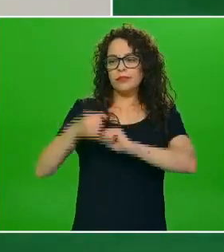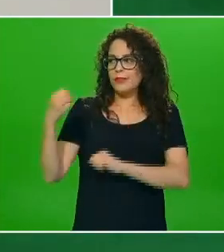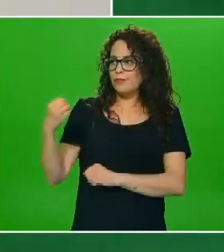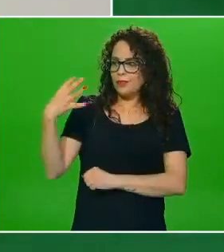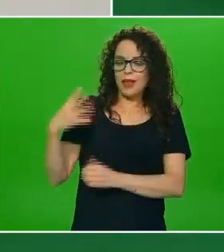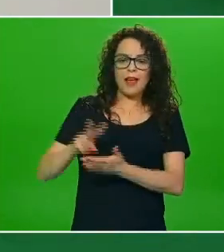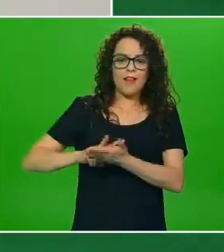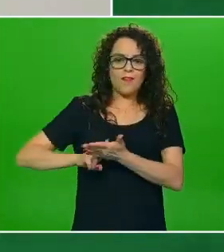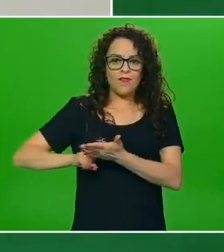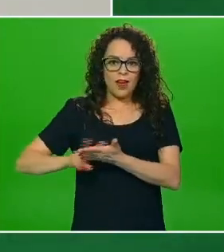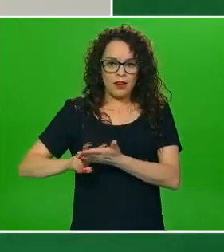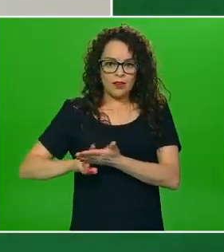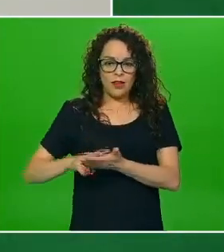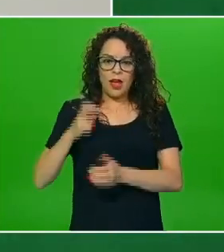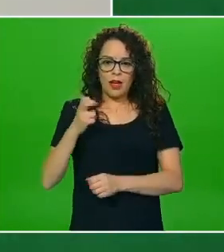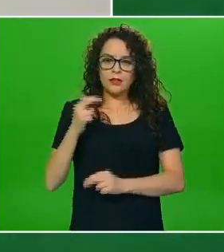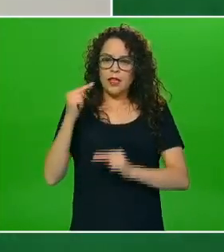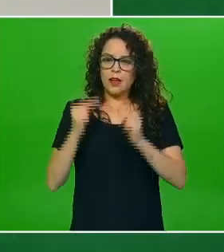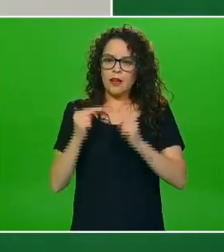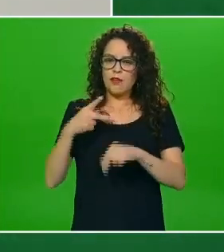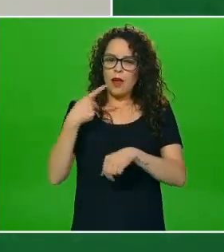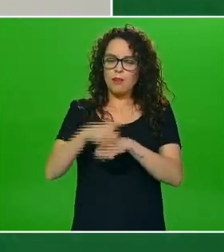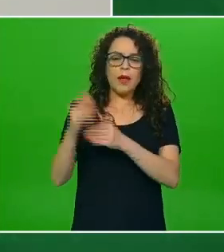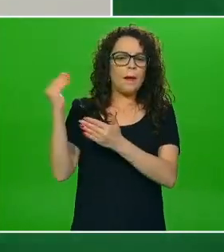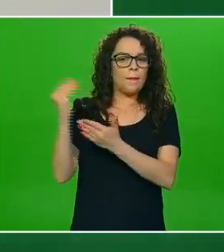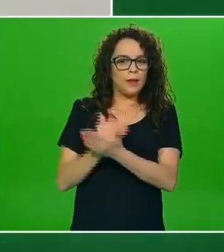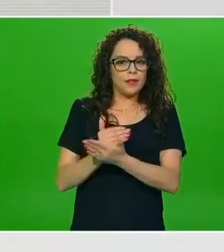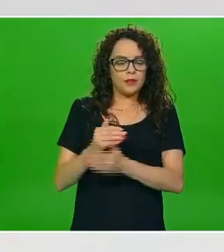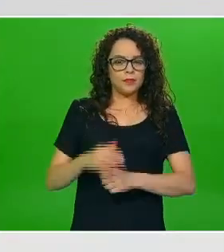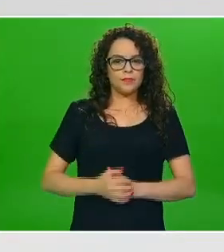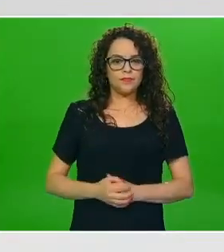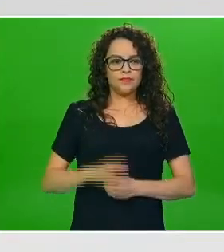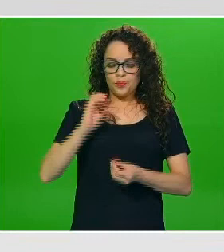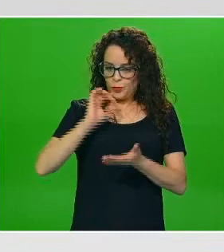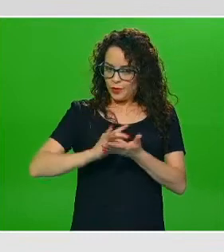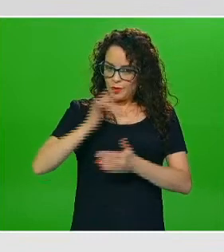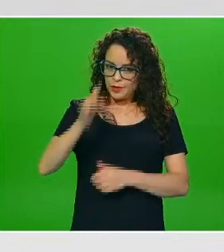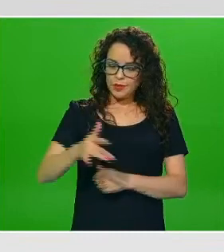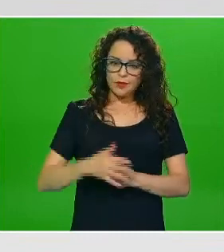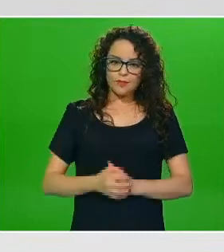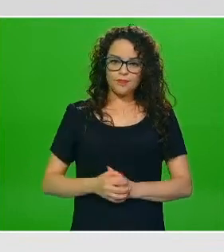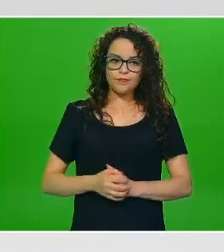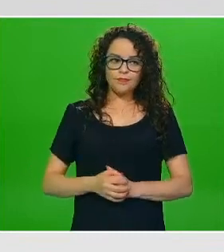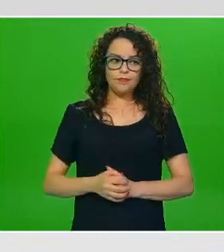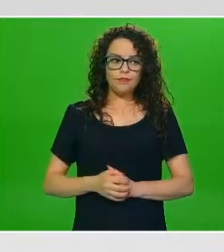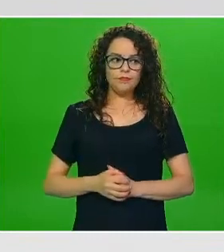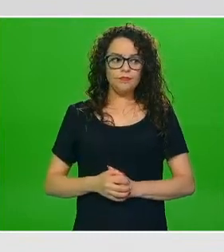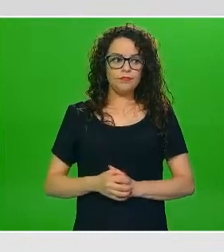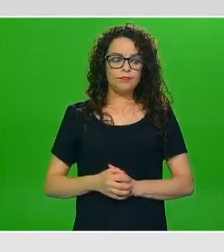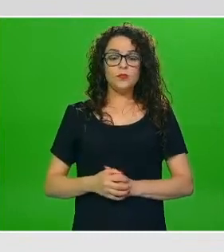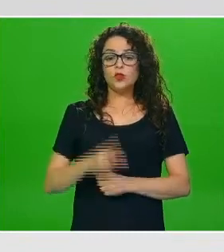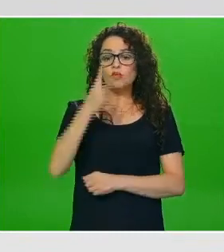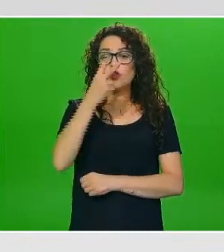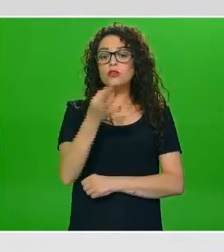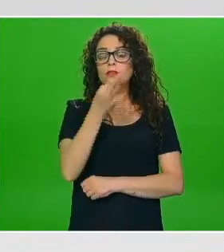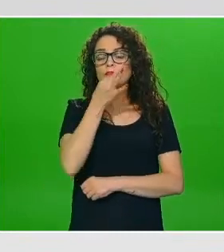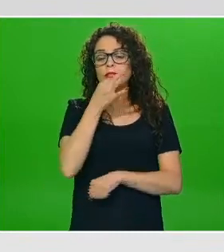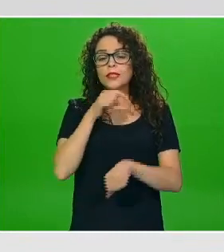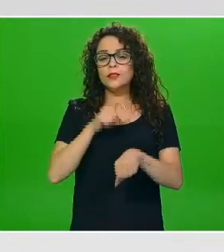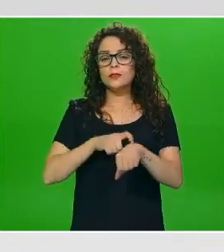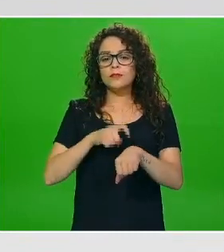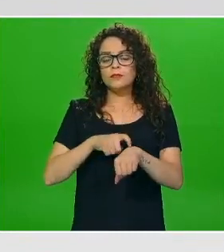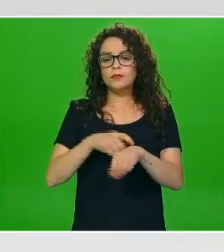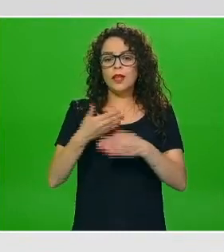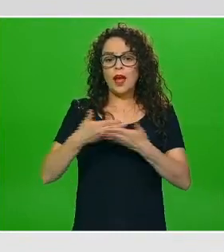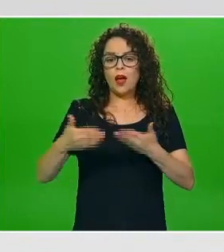nivel de riesgo más bajo muchas gracias muchísimas gracias doctor tenemos solamente dos minutos le